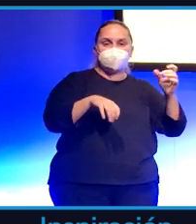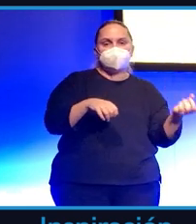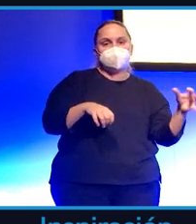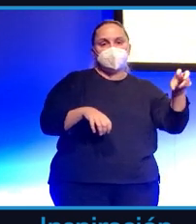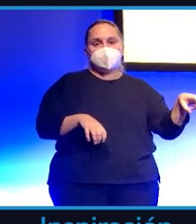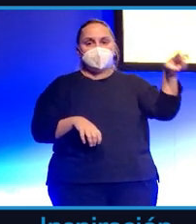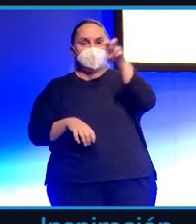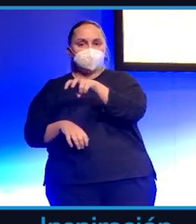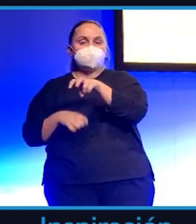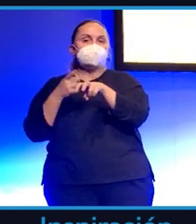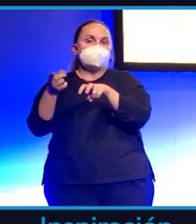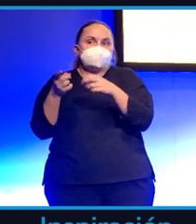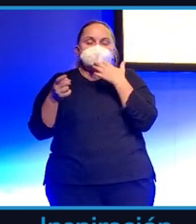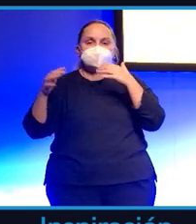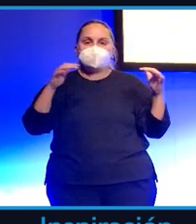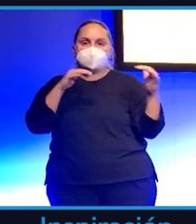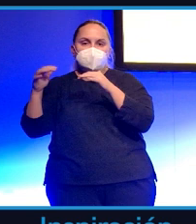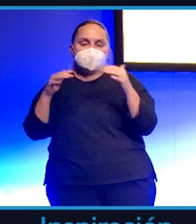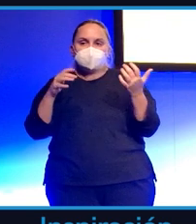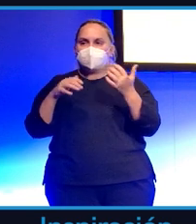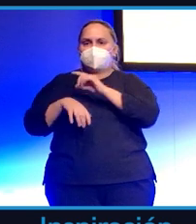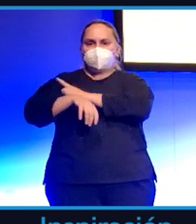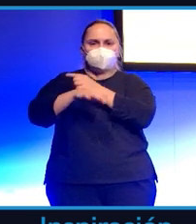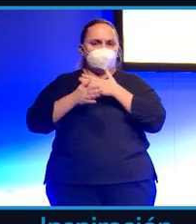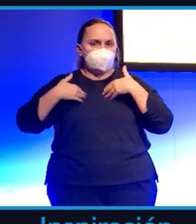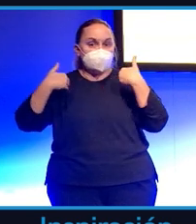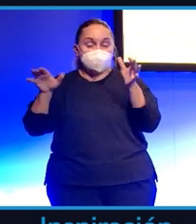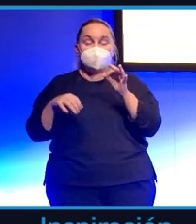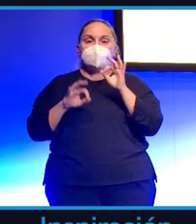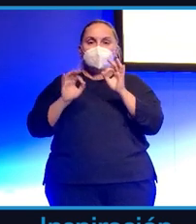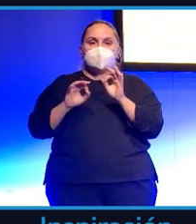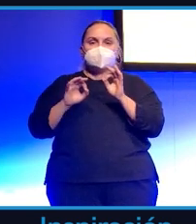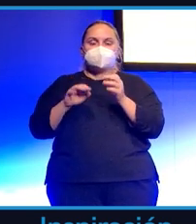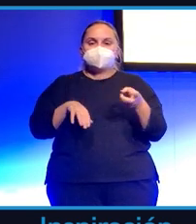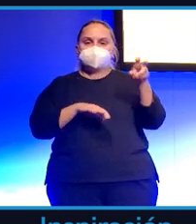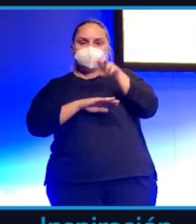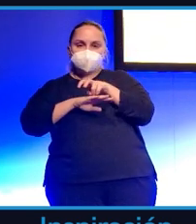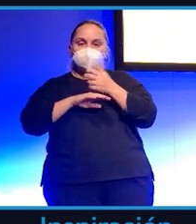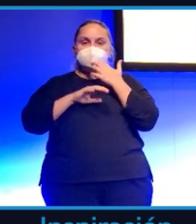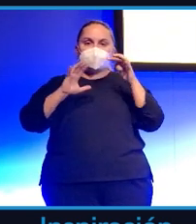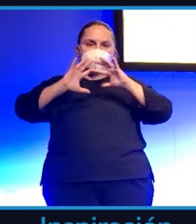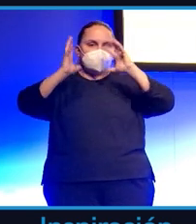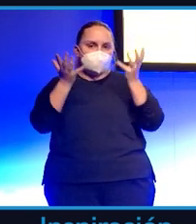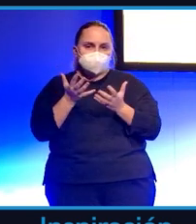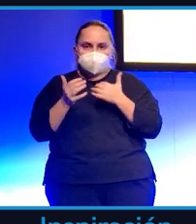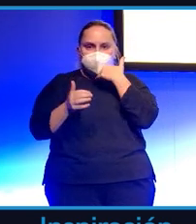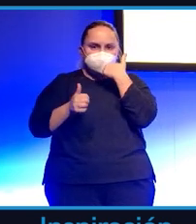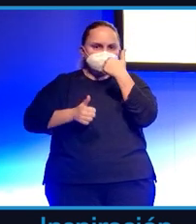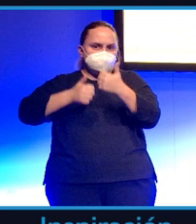cualquier deporte o hacer una retransmisión, no sé, de un mundial de globos o tal. Y